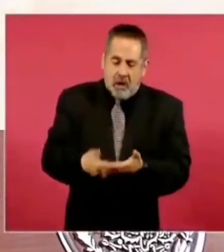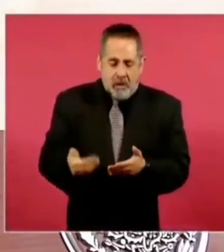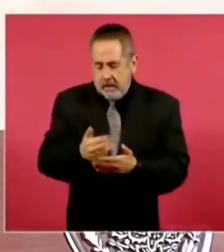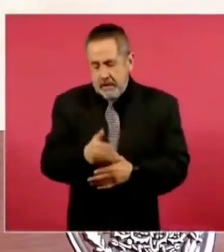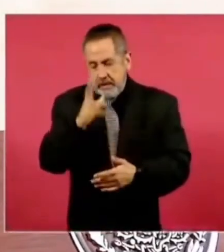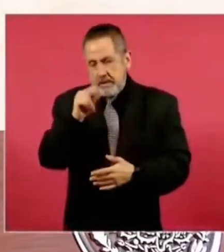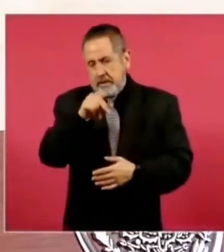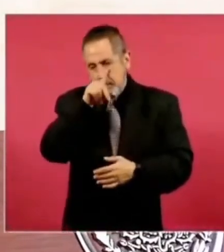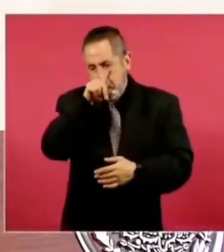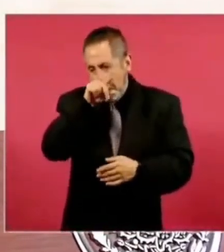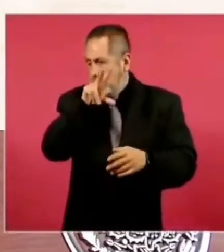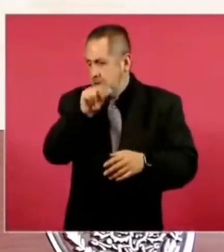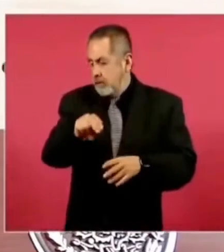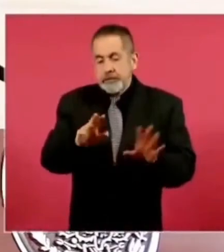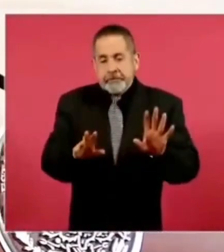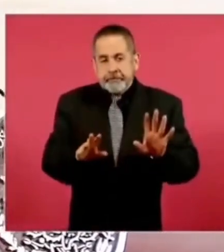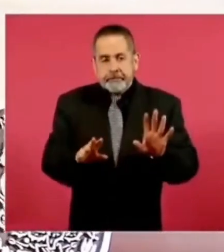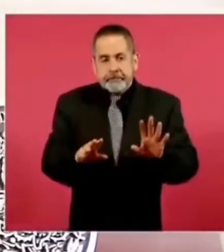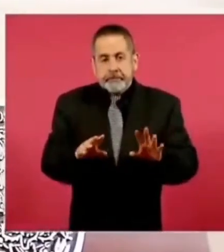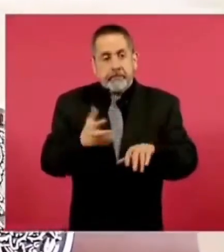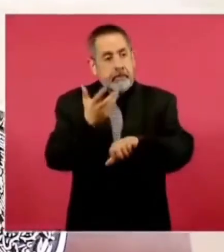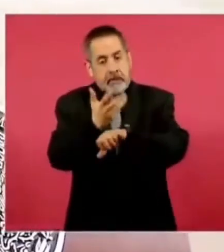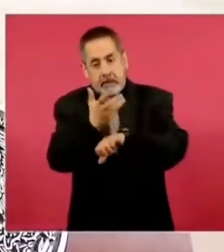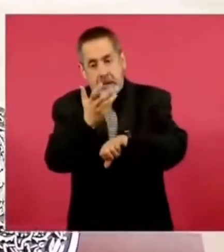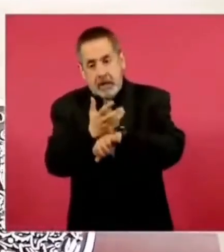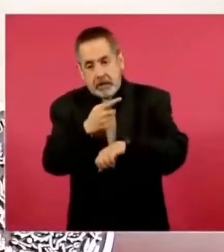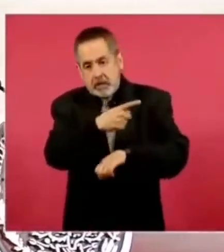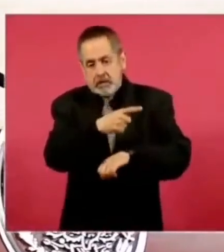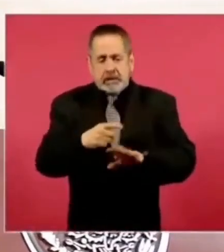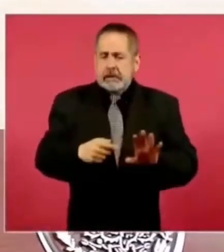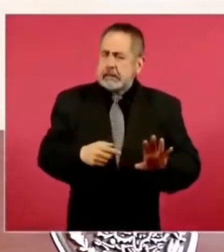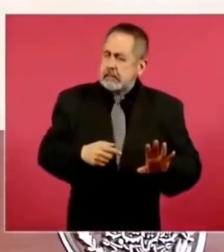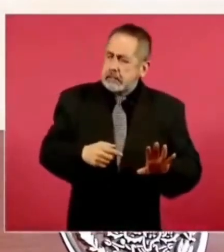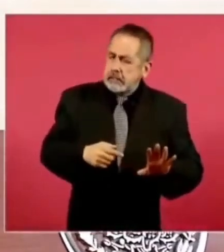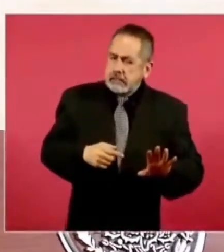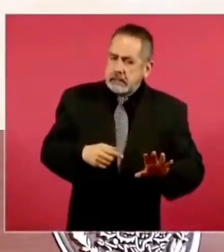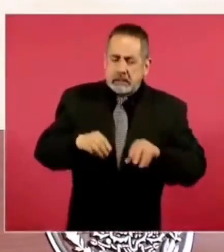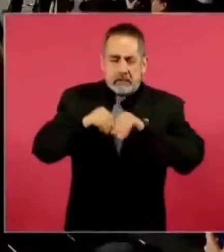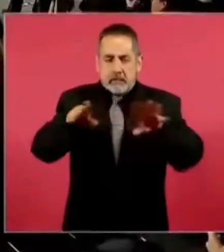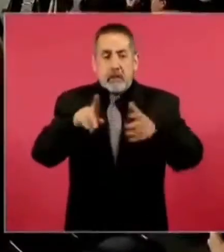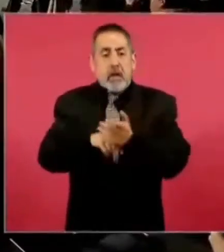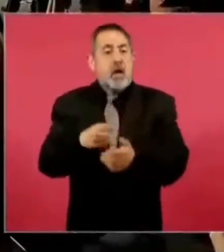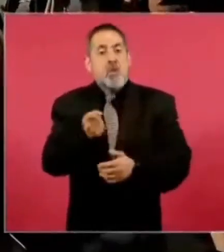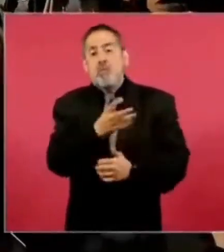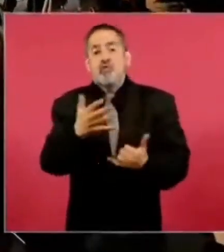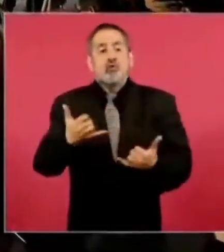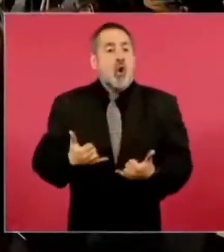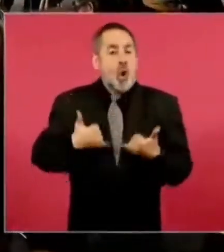Ahora los ciudadanos estadounidenses están muy informados, sobre todo los jóvenes